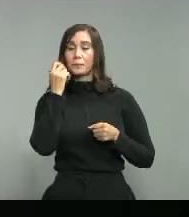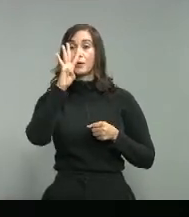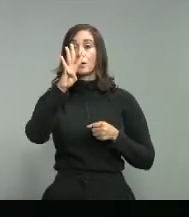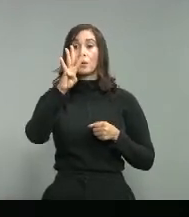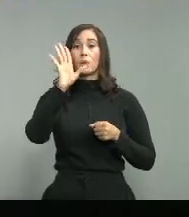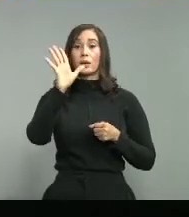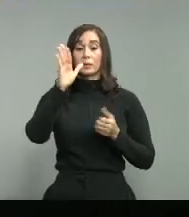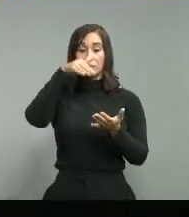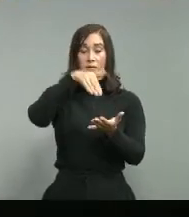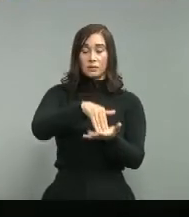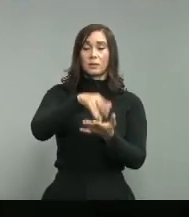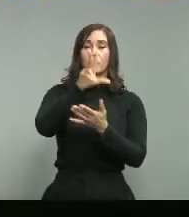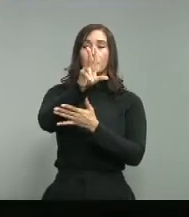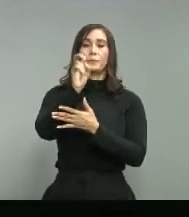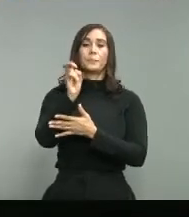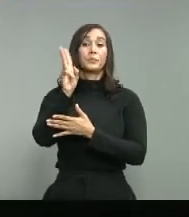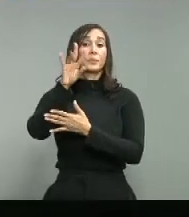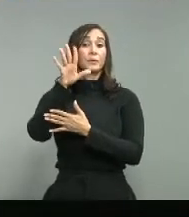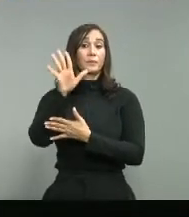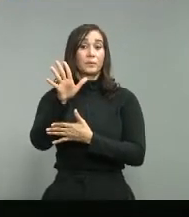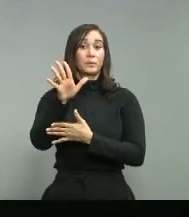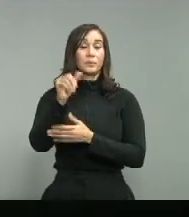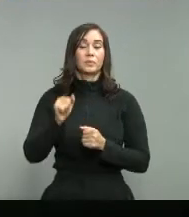.325